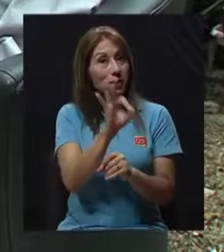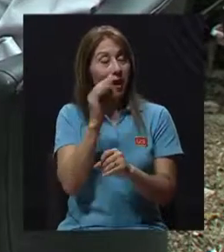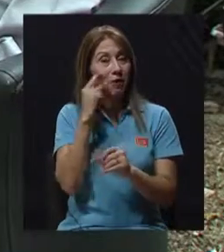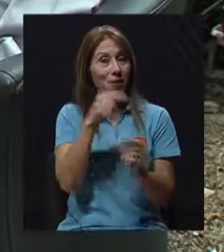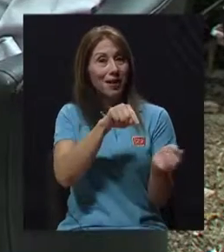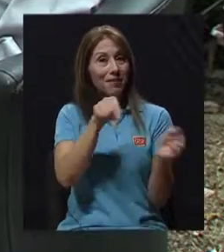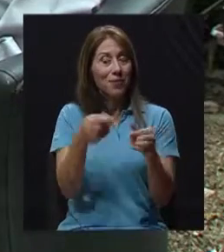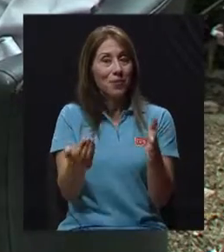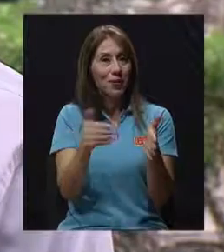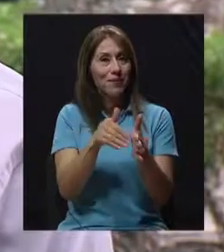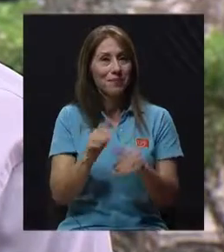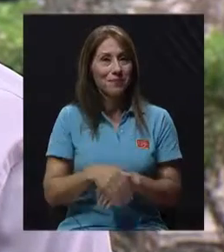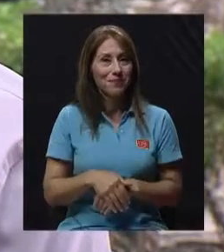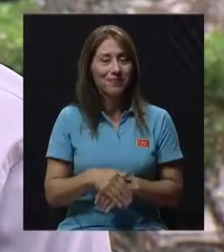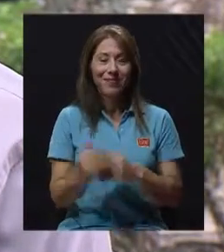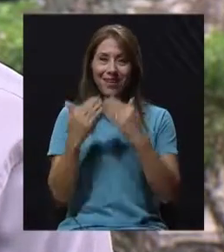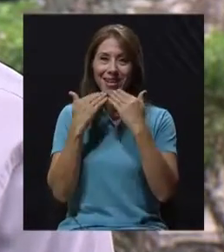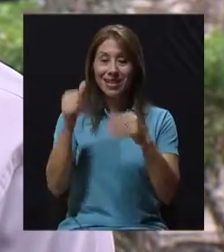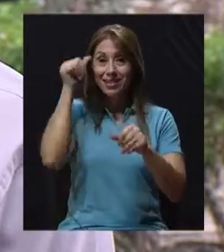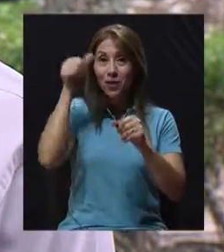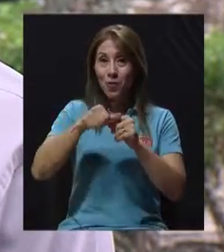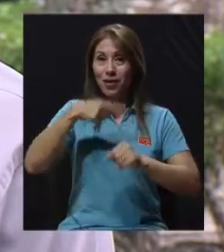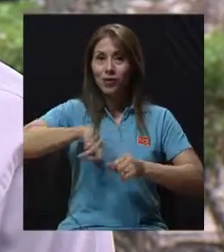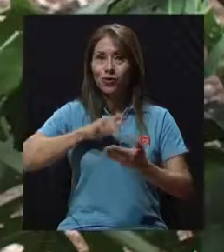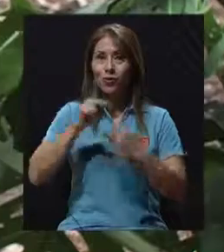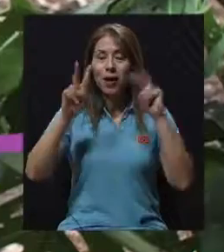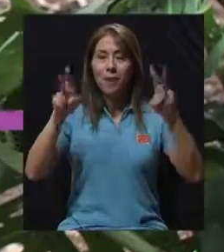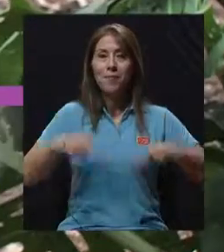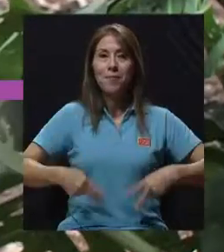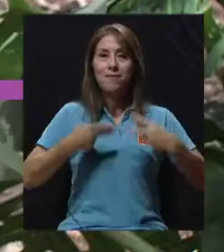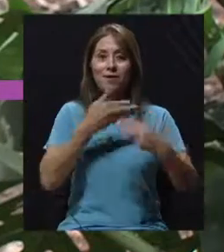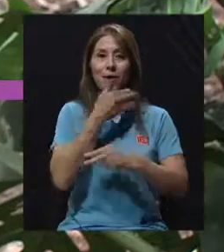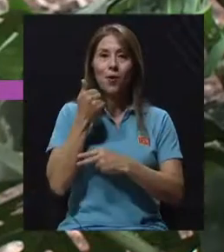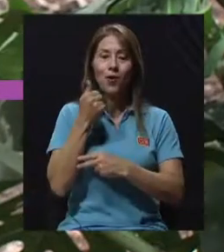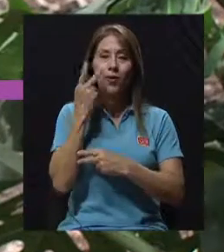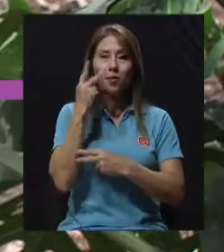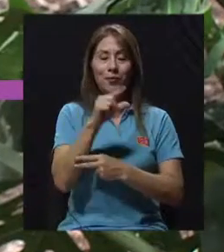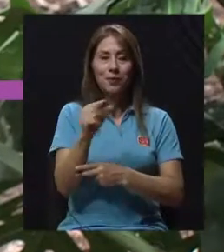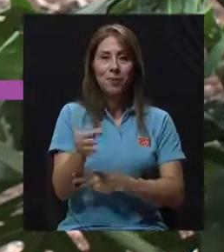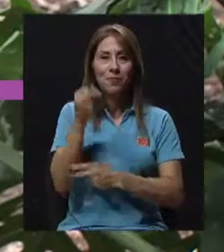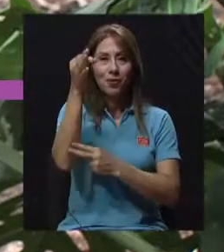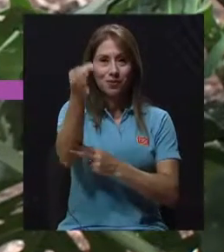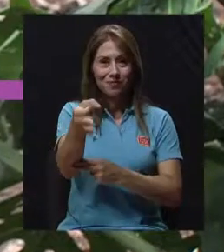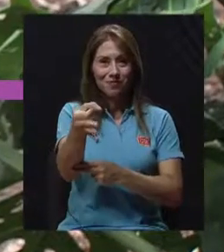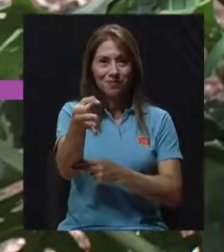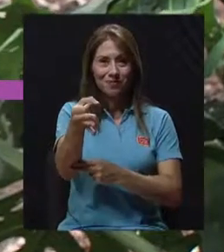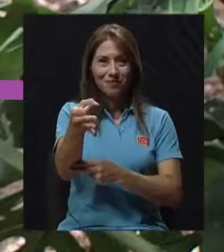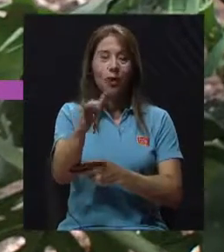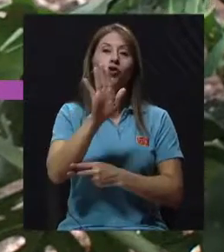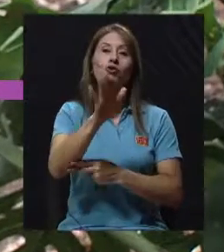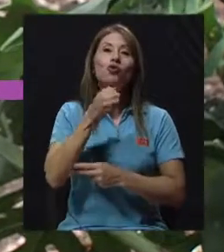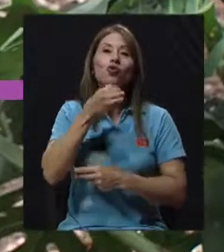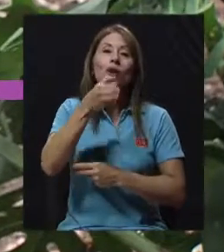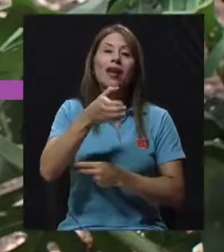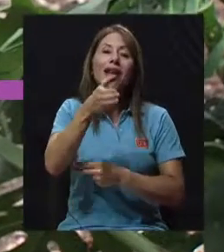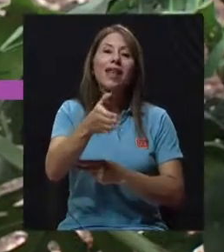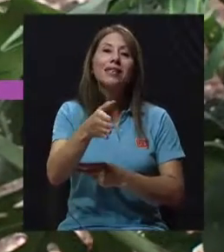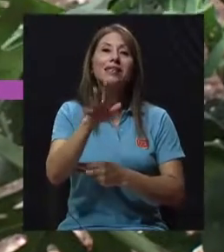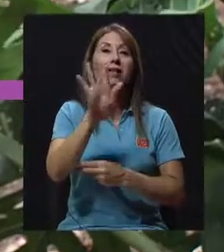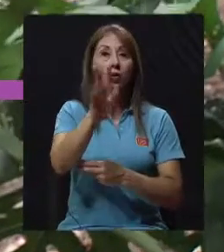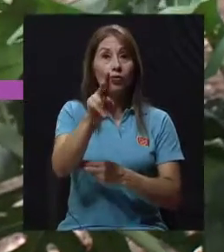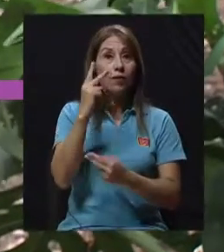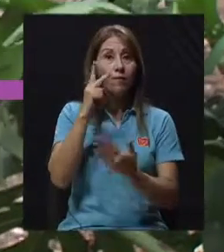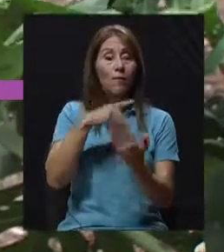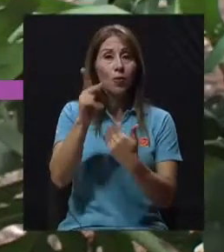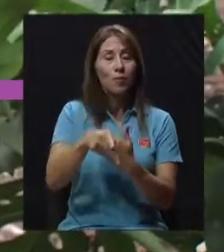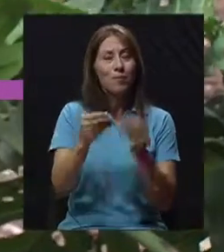siga acompañando próximamente. Muchas gracias. Recuerde que somos Vivir Mejor, nos vemos la próxima semana, sus sugerencias, su